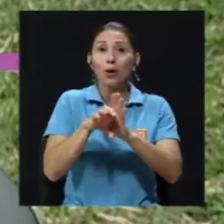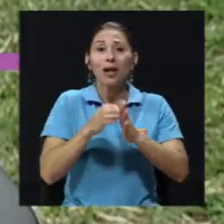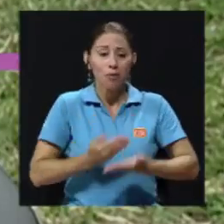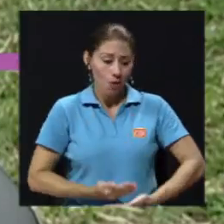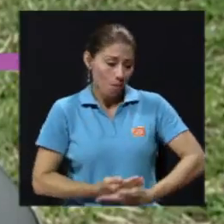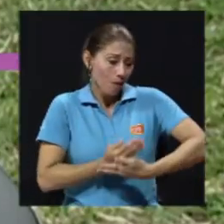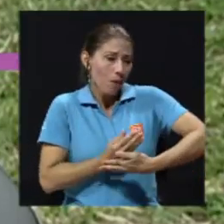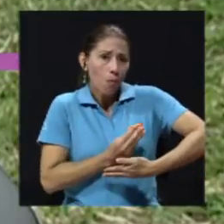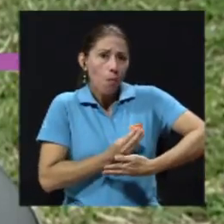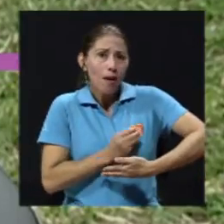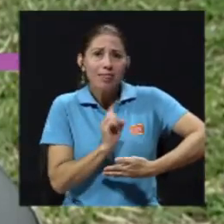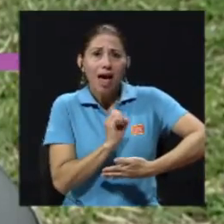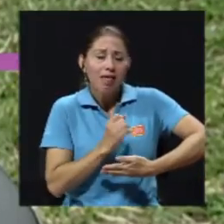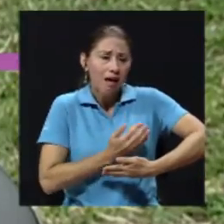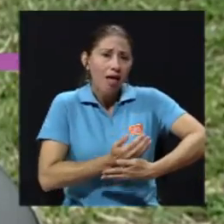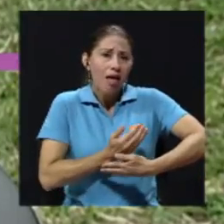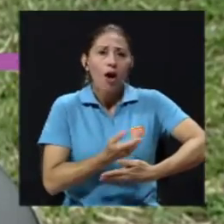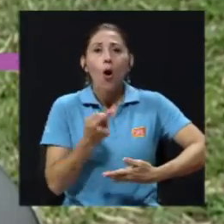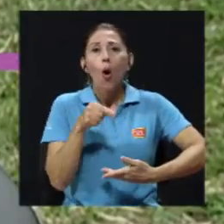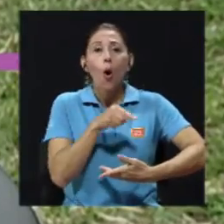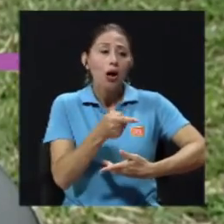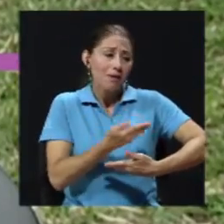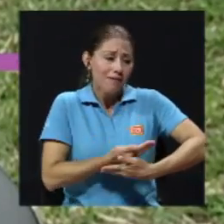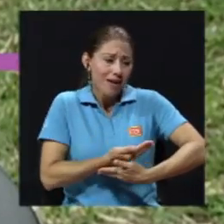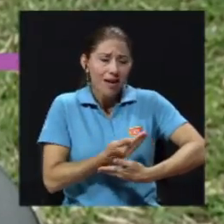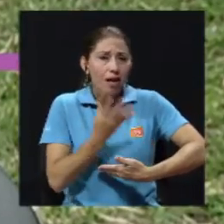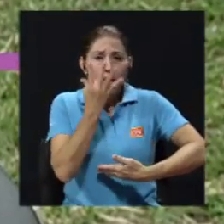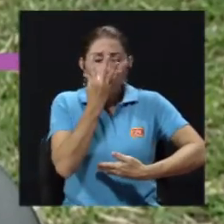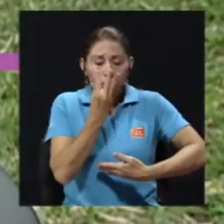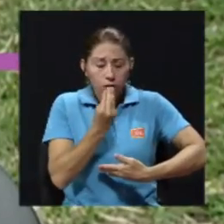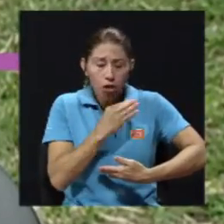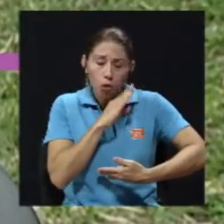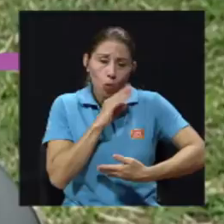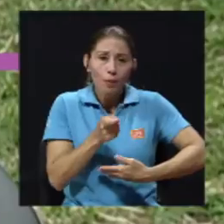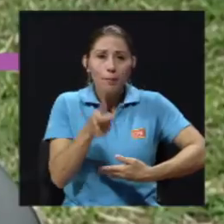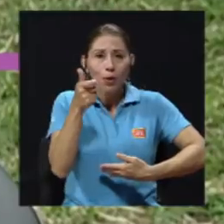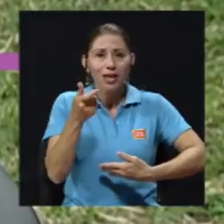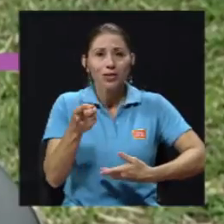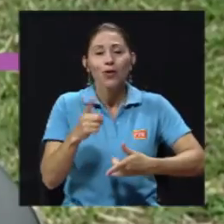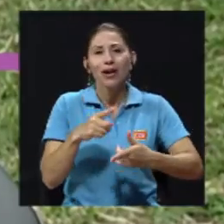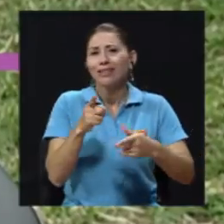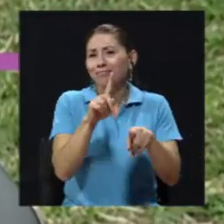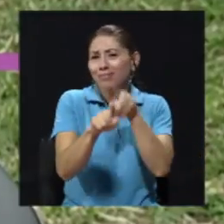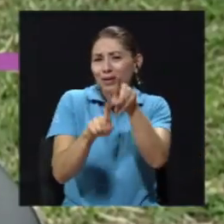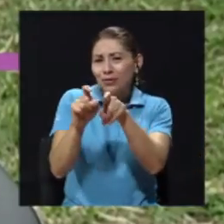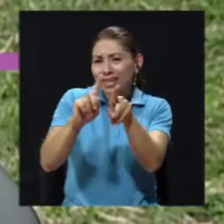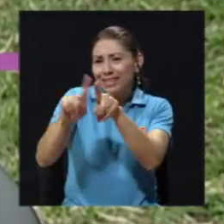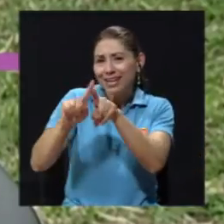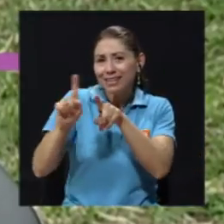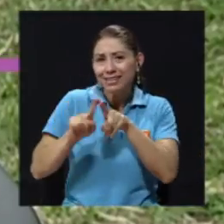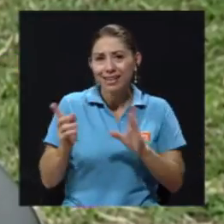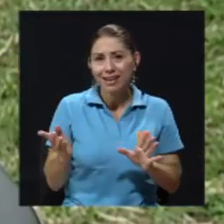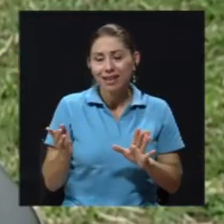o que duerme muy poquito. Y, específicamente, a tu pregunta, la